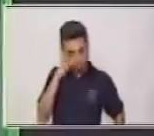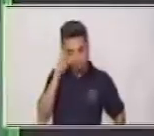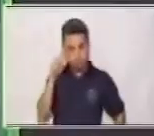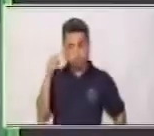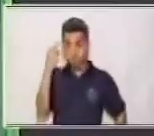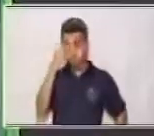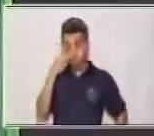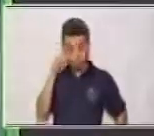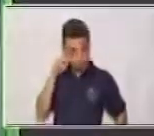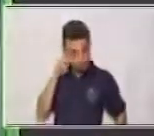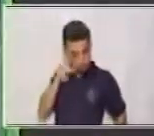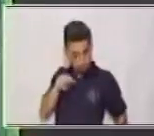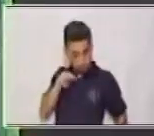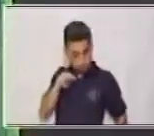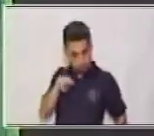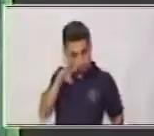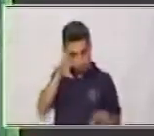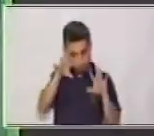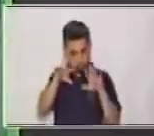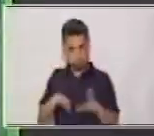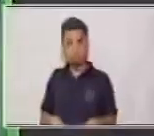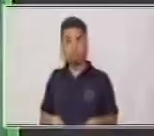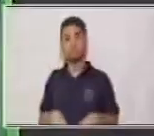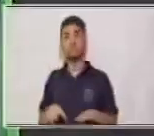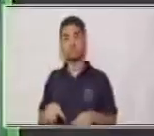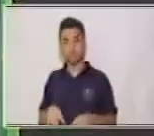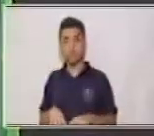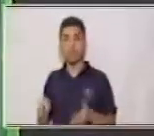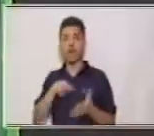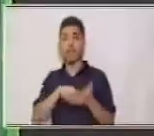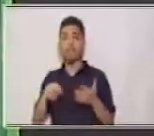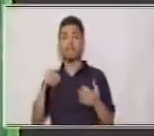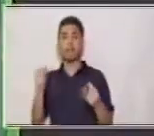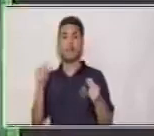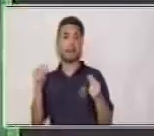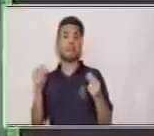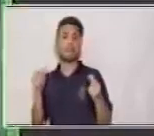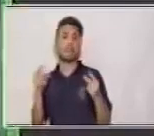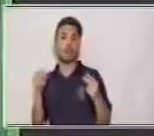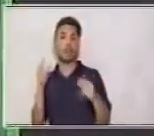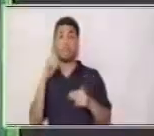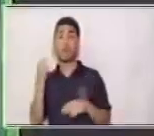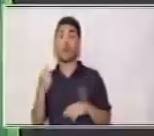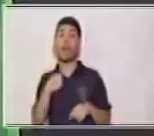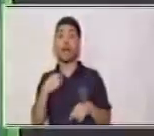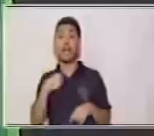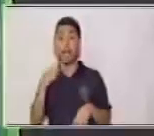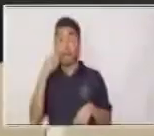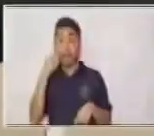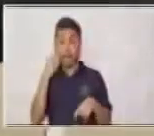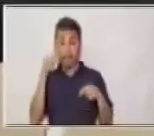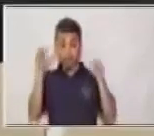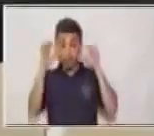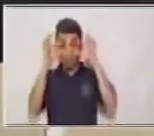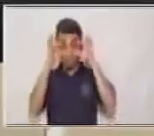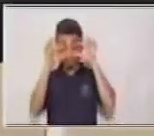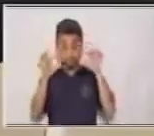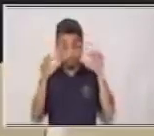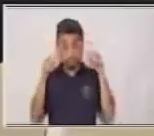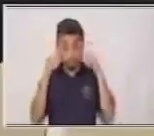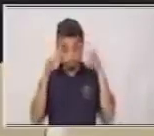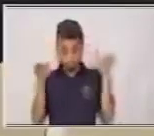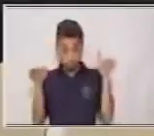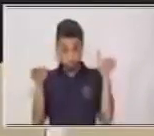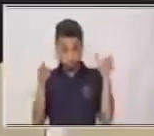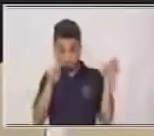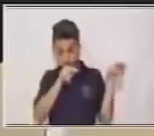vista el contenido. La lectura es más rápida. Por lo mismo que nuestra vista está guiada, ¿verdad? Según